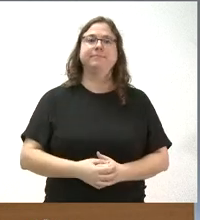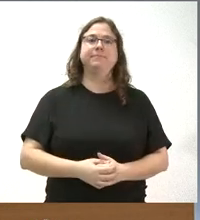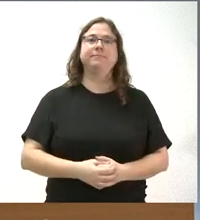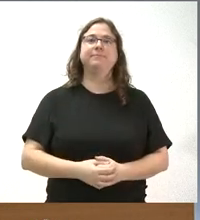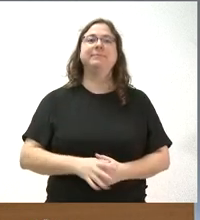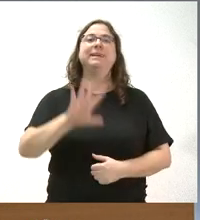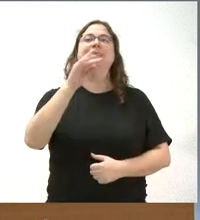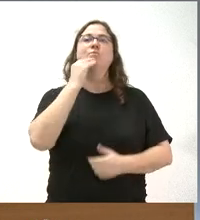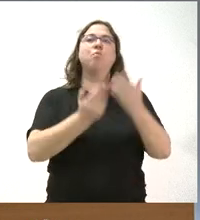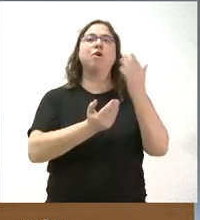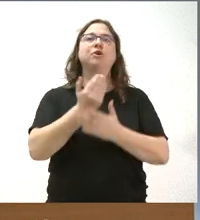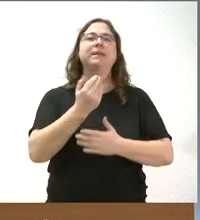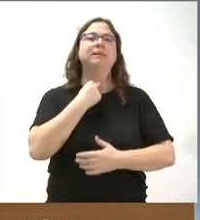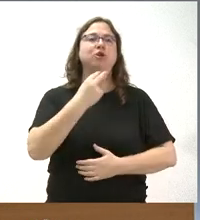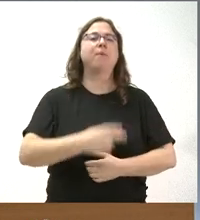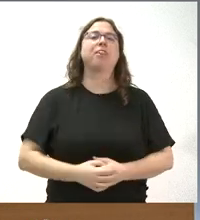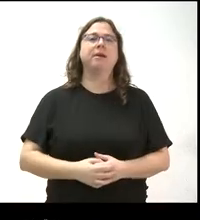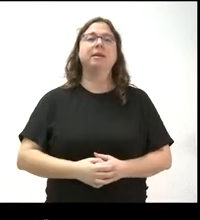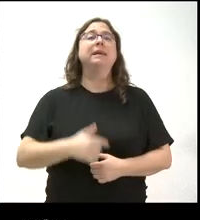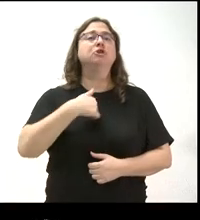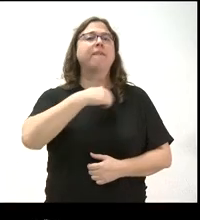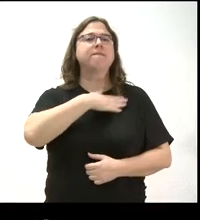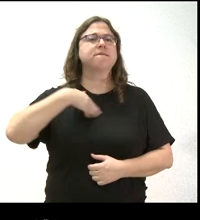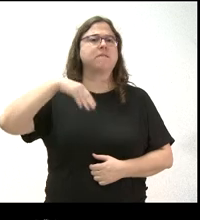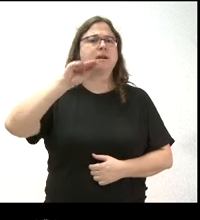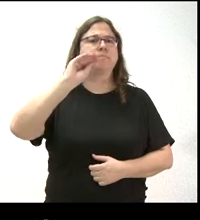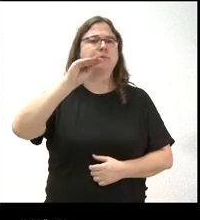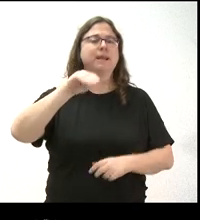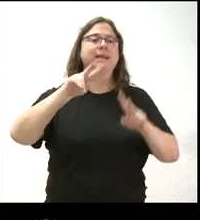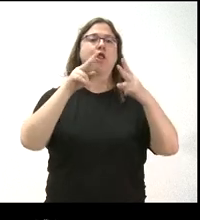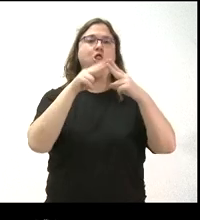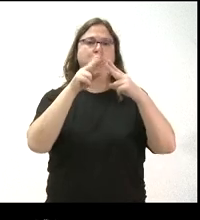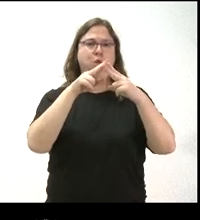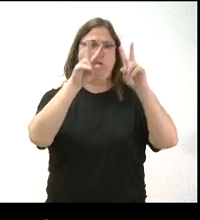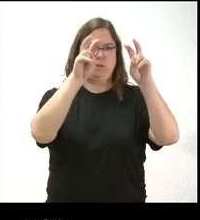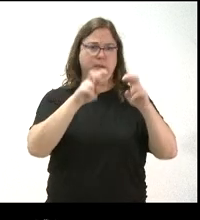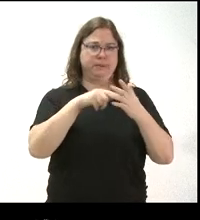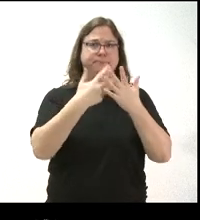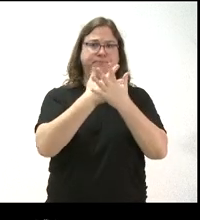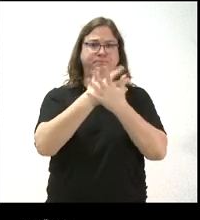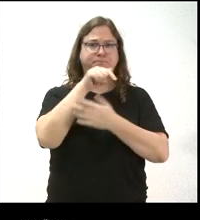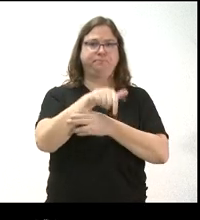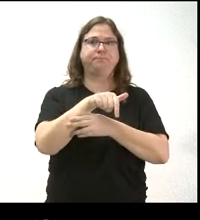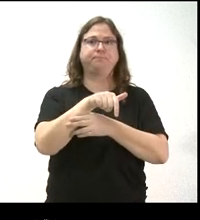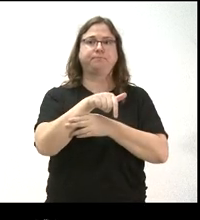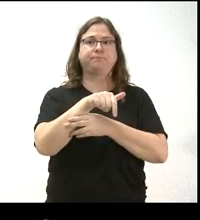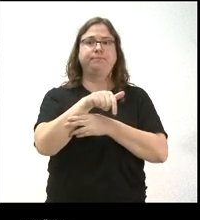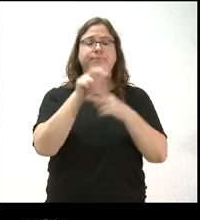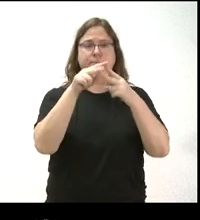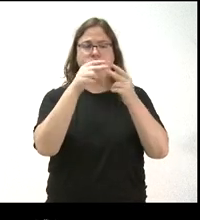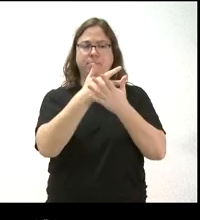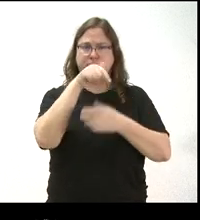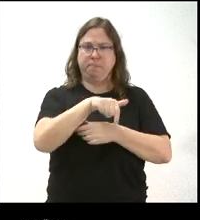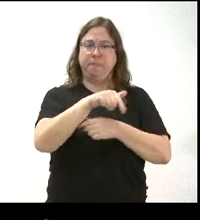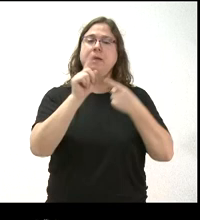Sí, buenos días, portavoz. Yo le quería preguntar sobre dos de los asuntos sobre los que nos ha